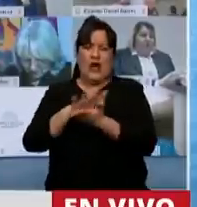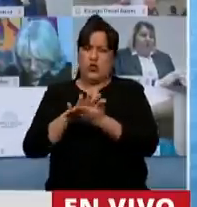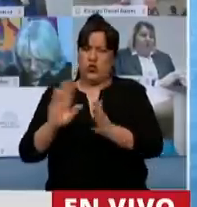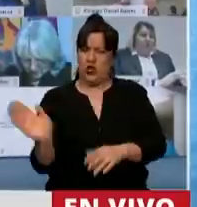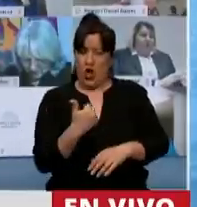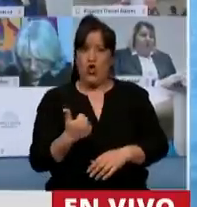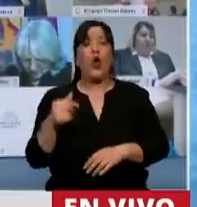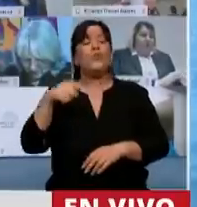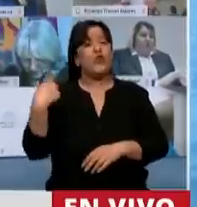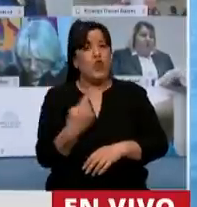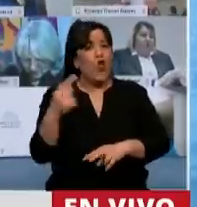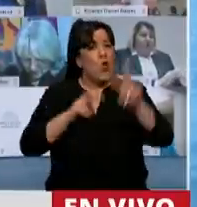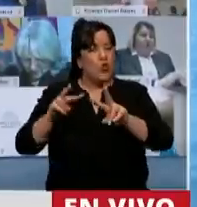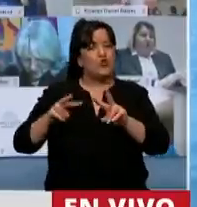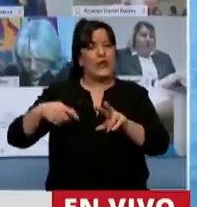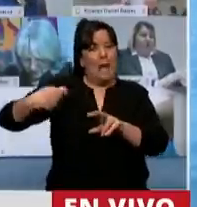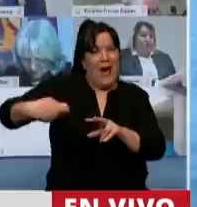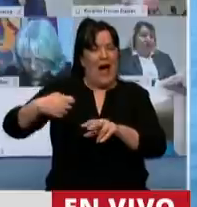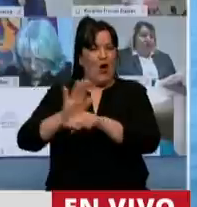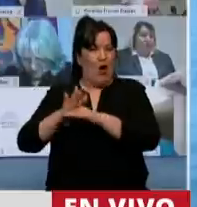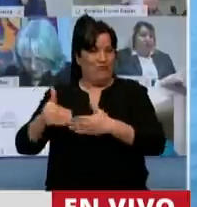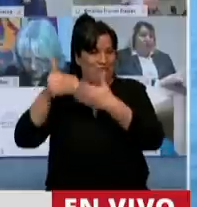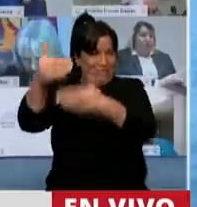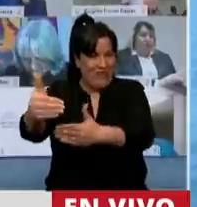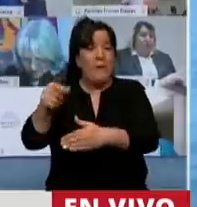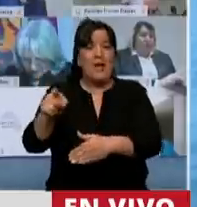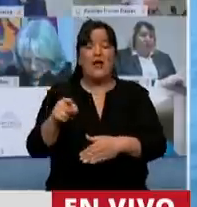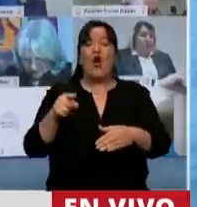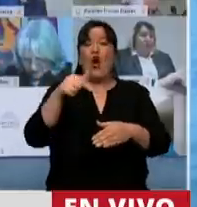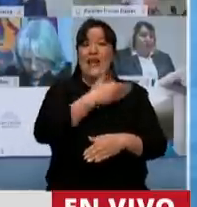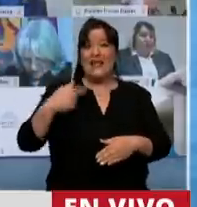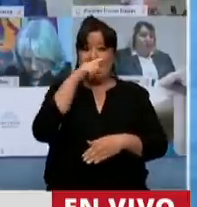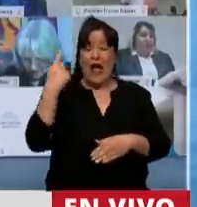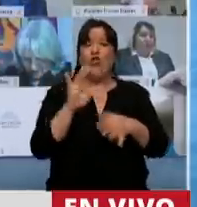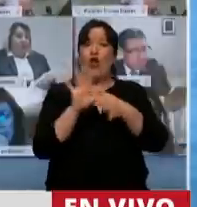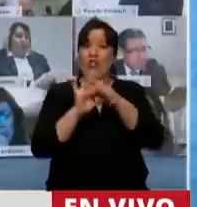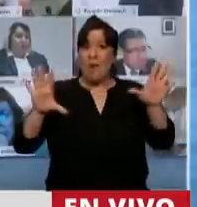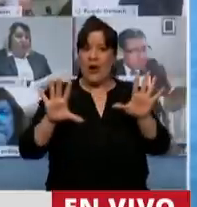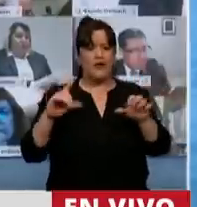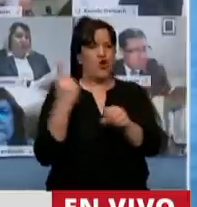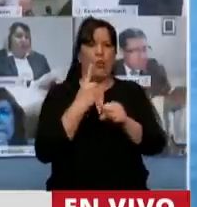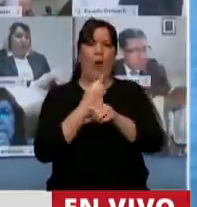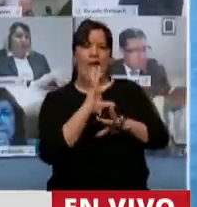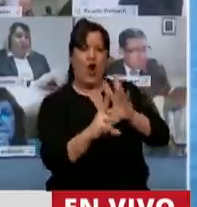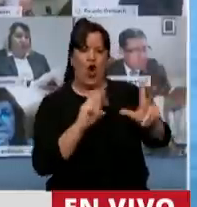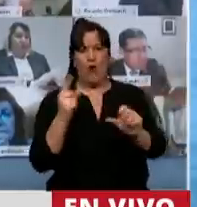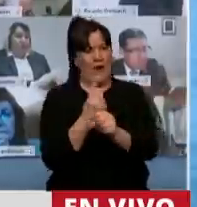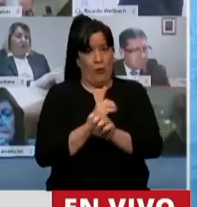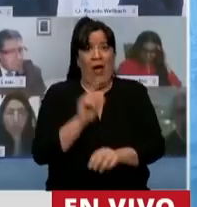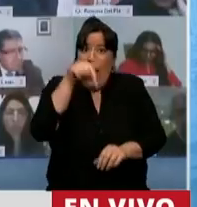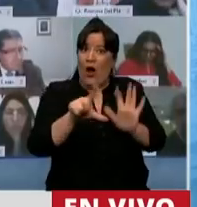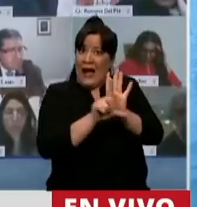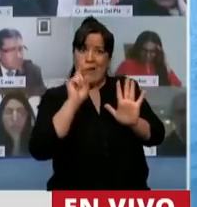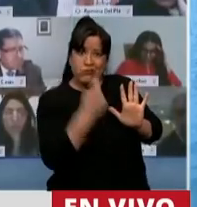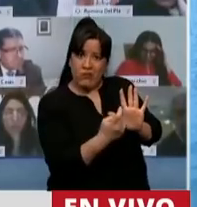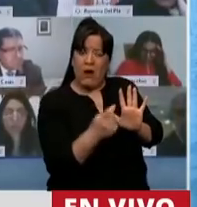la moratoria dije que el Estado democrático no puede ser un Estado delincuente. Ahora, violan la ley